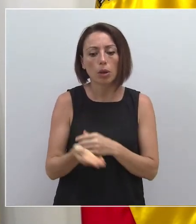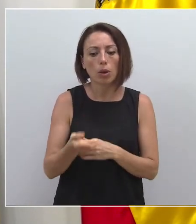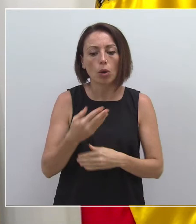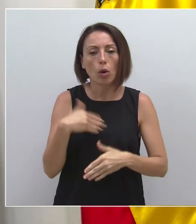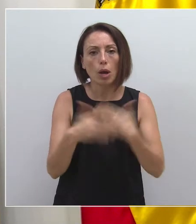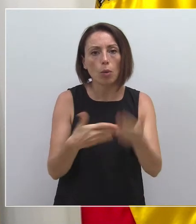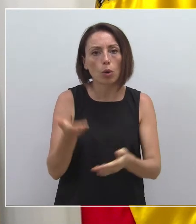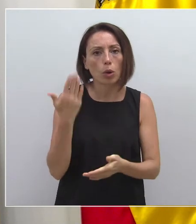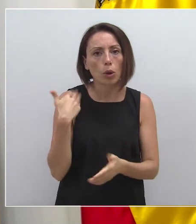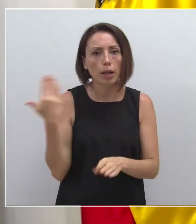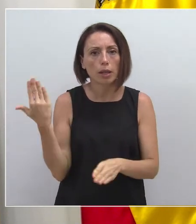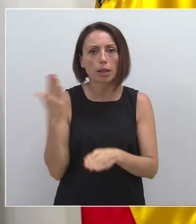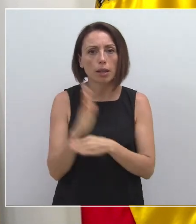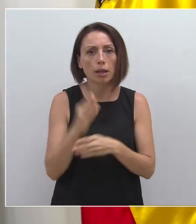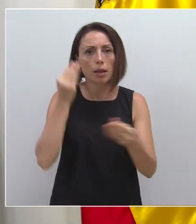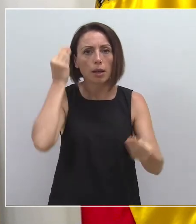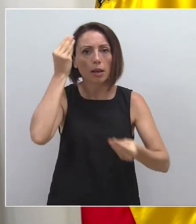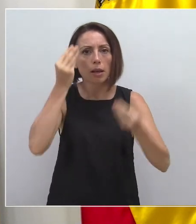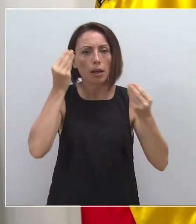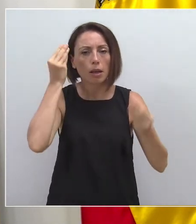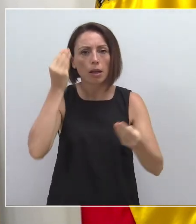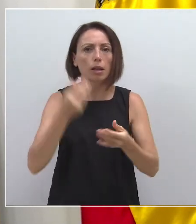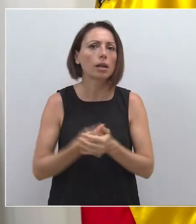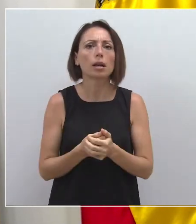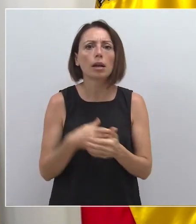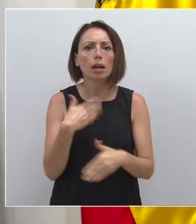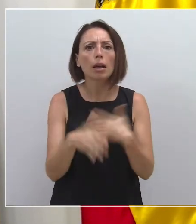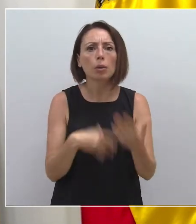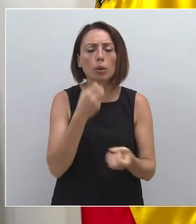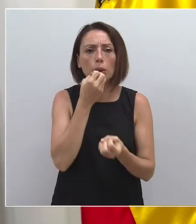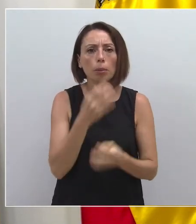presentaba. Por lo tanto, creemos que sigue en evolución favorable.